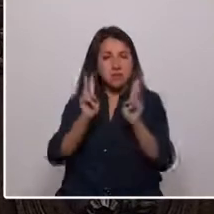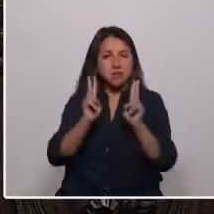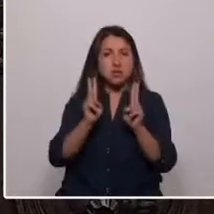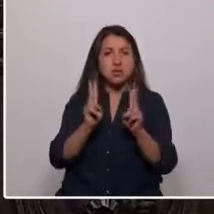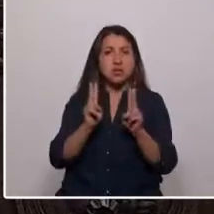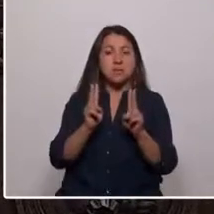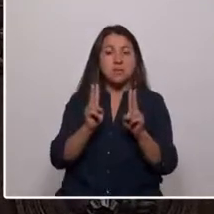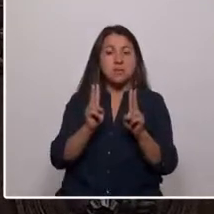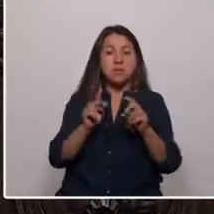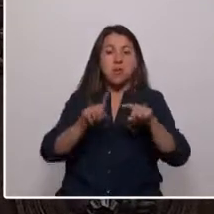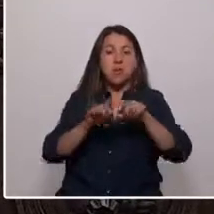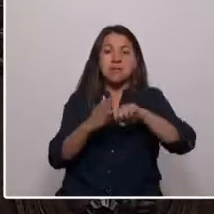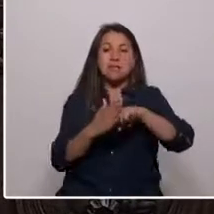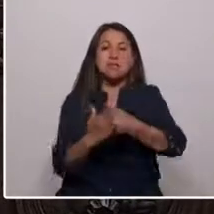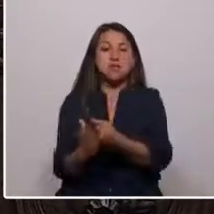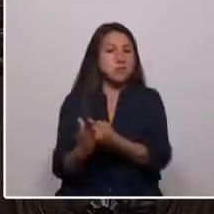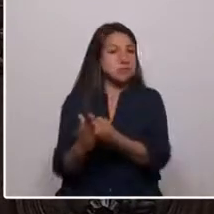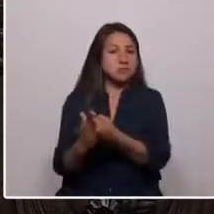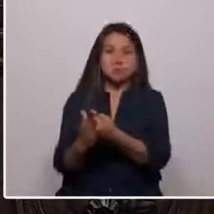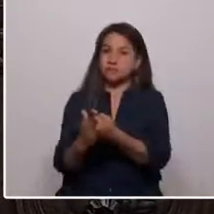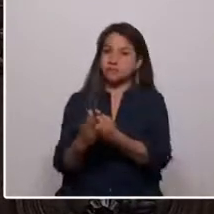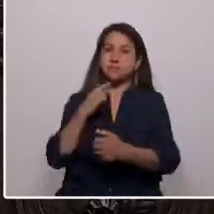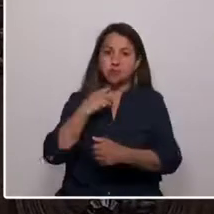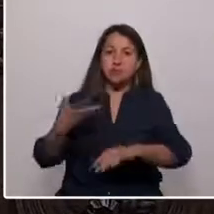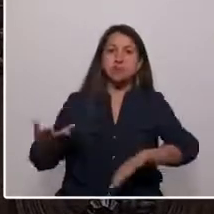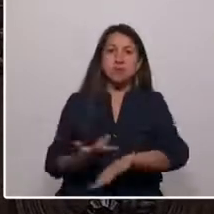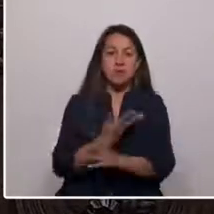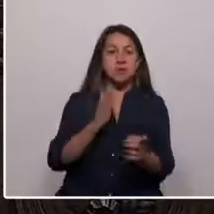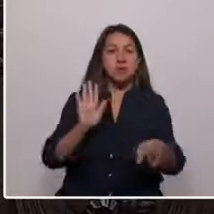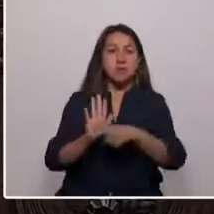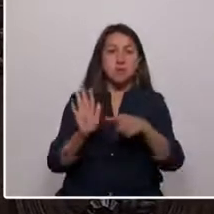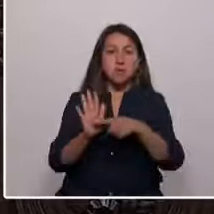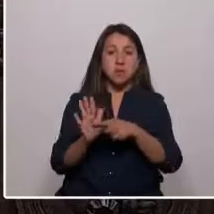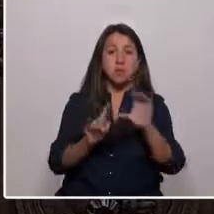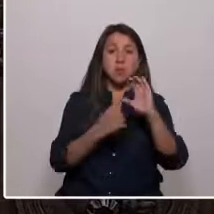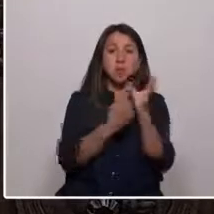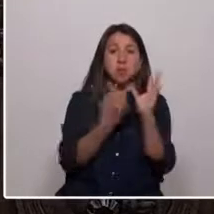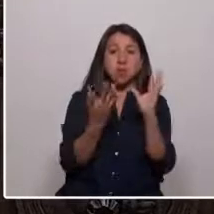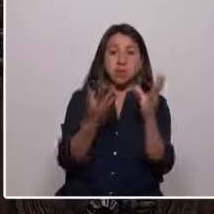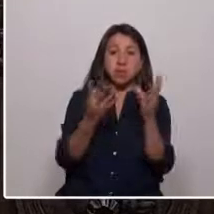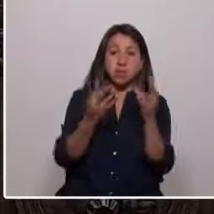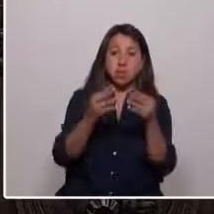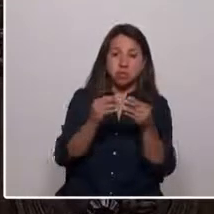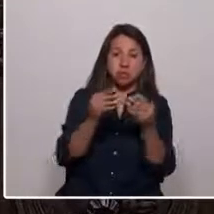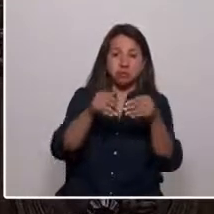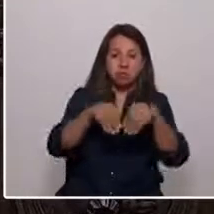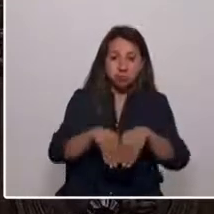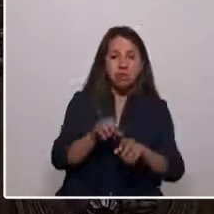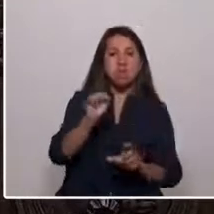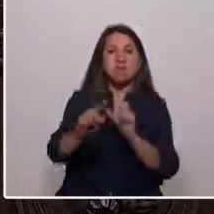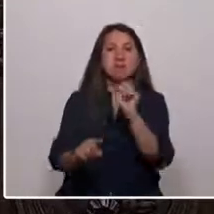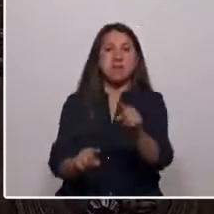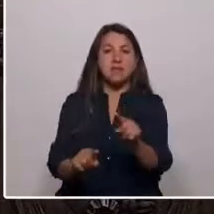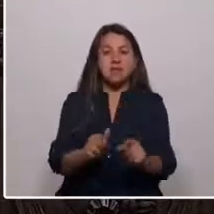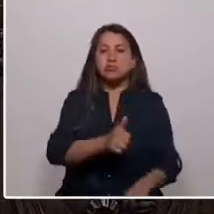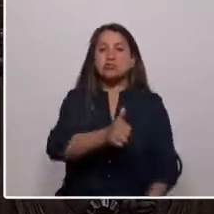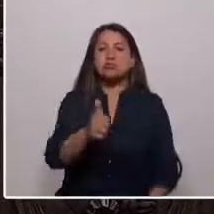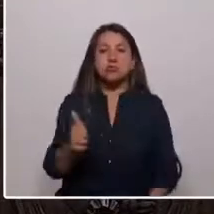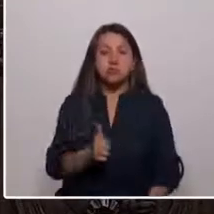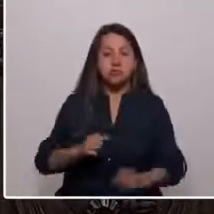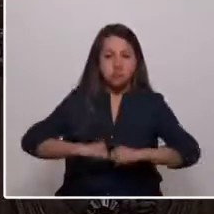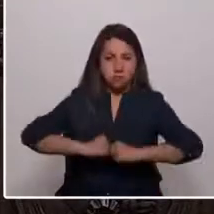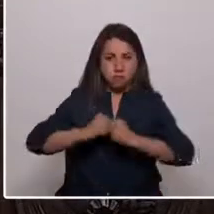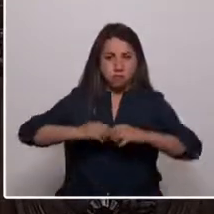censura tendrá la inexorable consecuencia de empobrecer nuestra cultura. Y defenderá la libertad de todos y con mayor fuerza